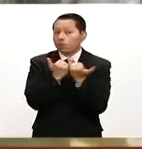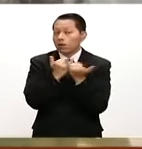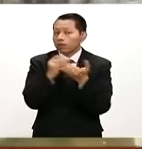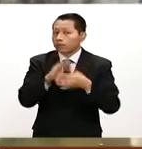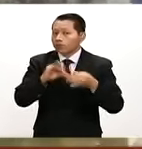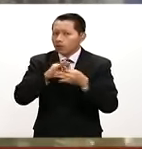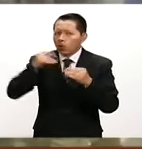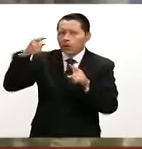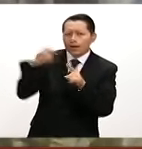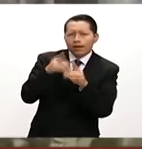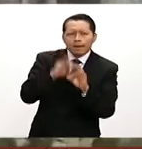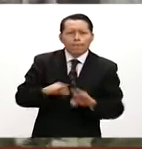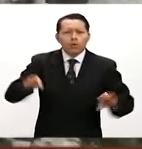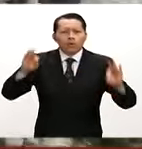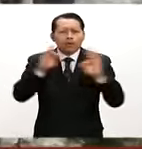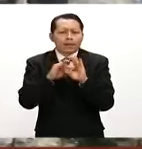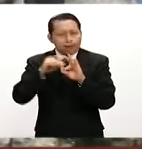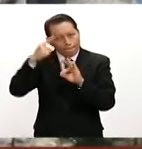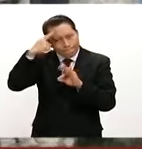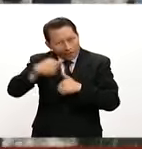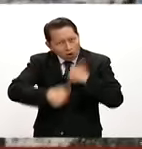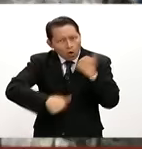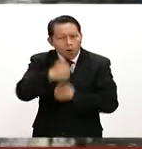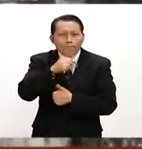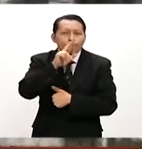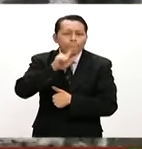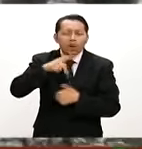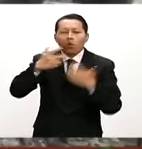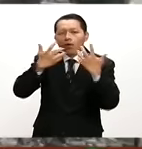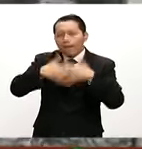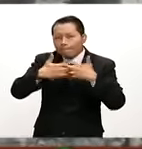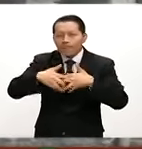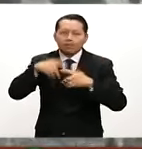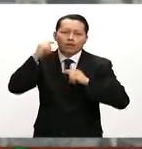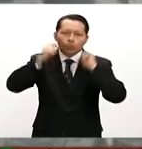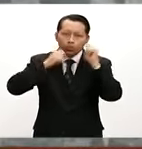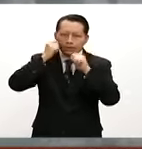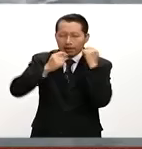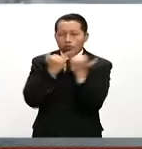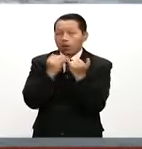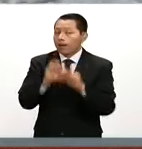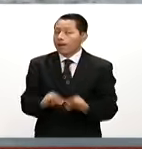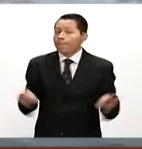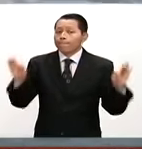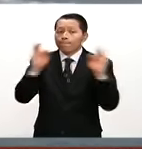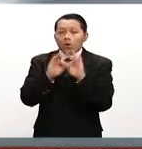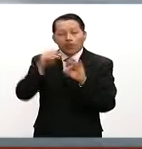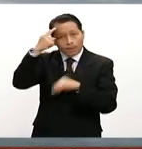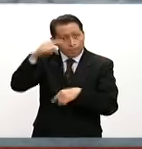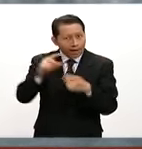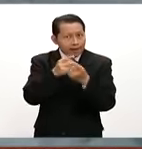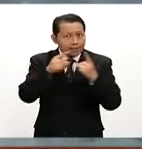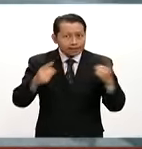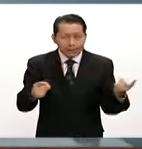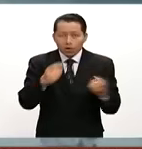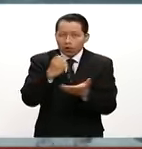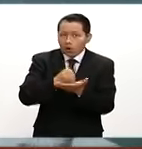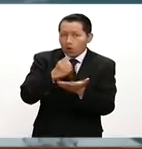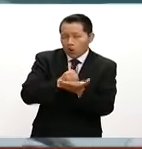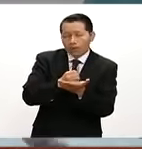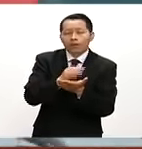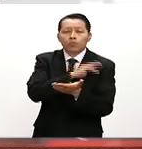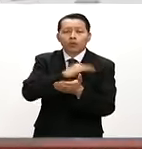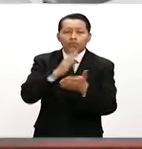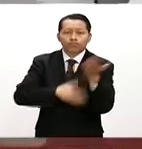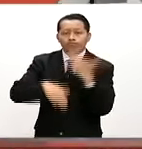innovación tecnológica mejora la competitividad de las empresas turísticas que juegan un rol importante para el desarrollo económico del país.